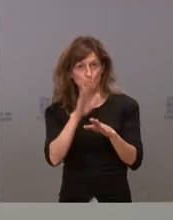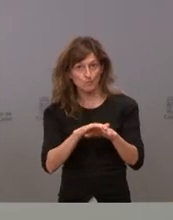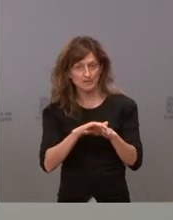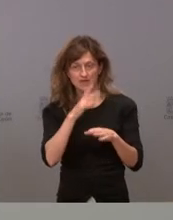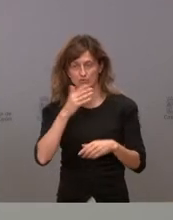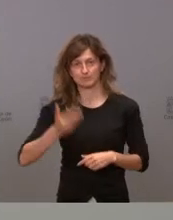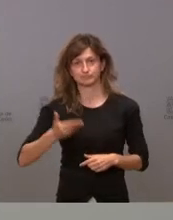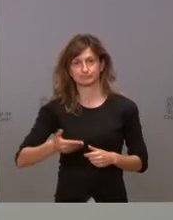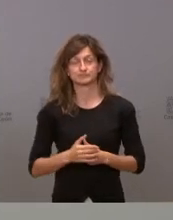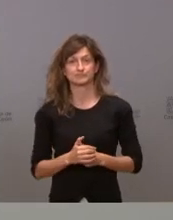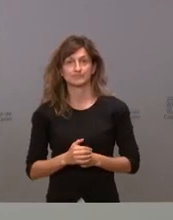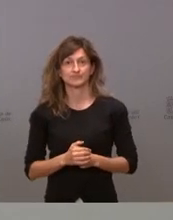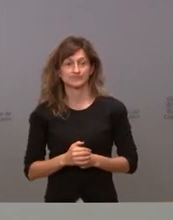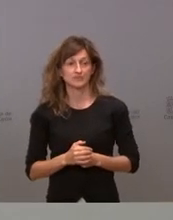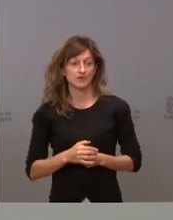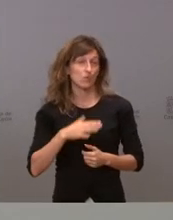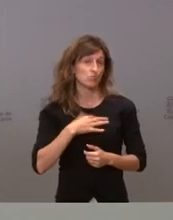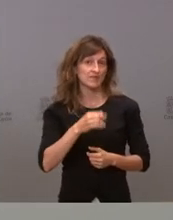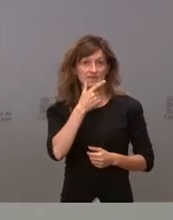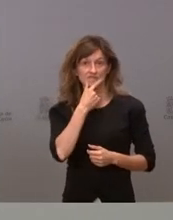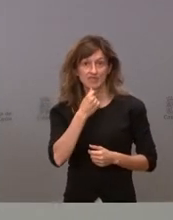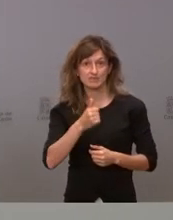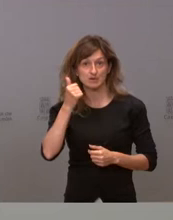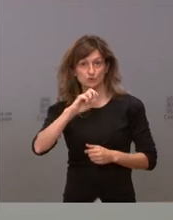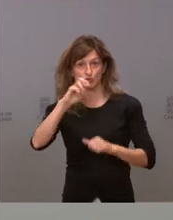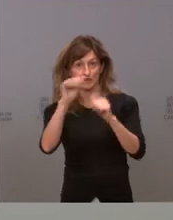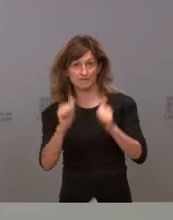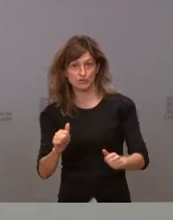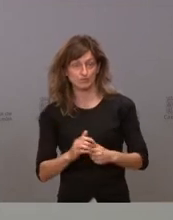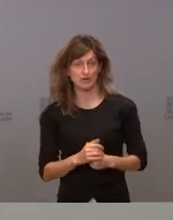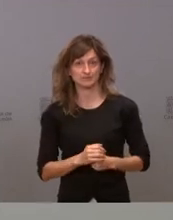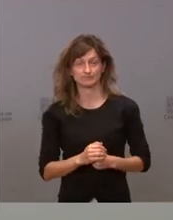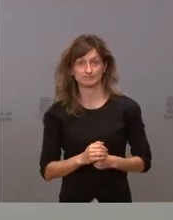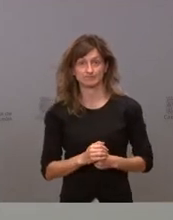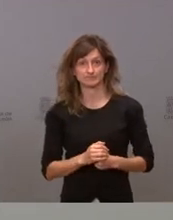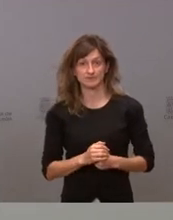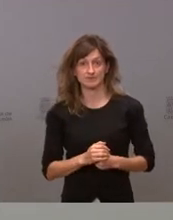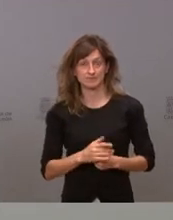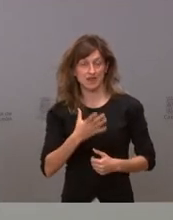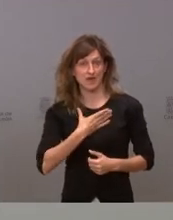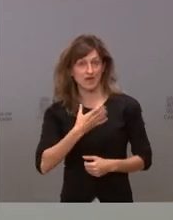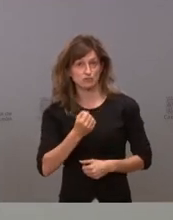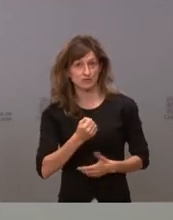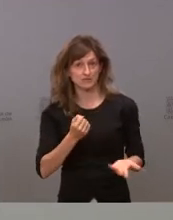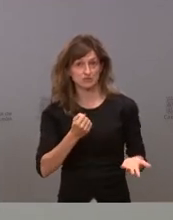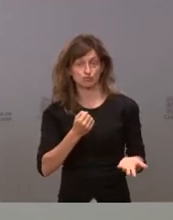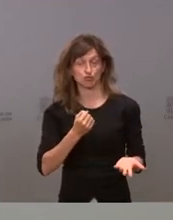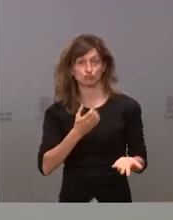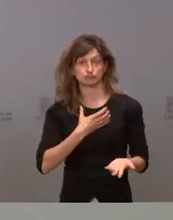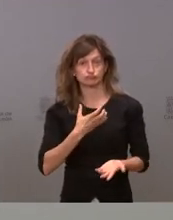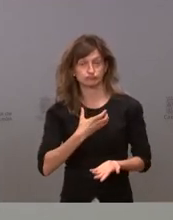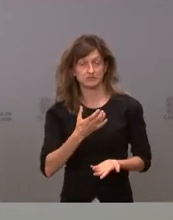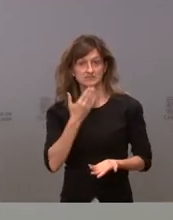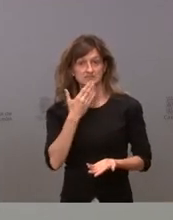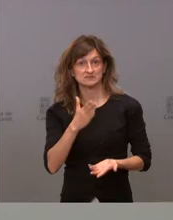este momento hubiera sido más fácil de otra manera hubiera sido más fácil para nuestros ayuntamientos si